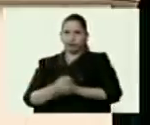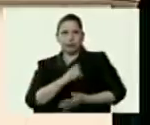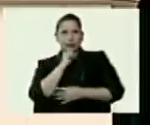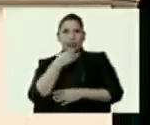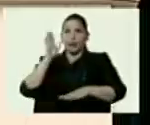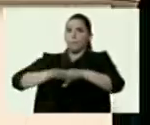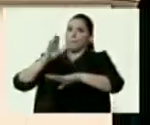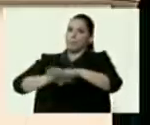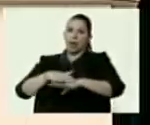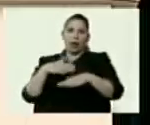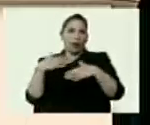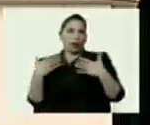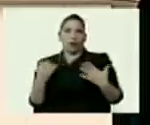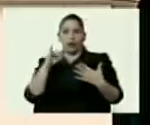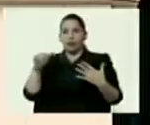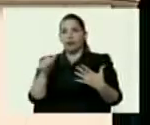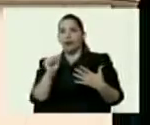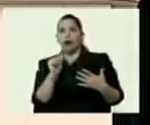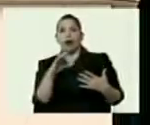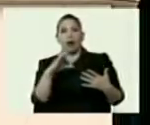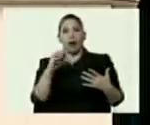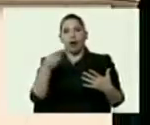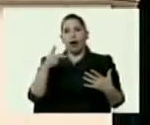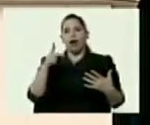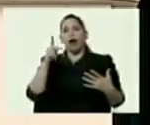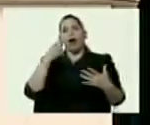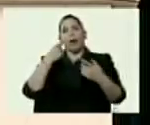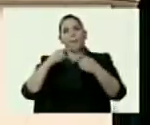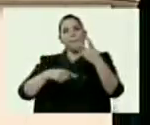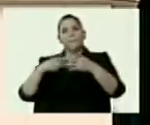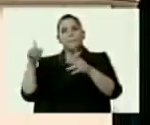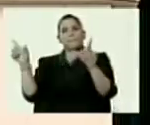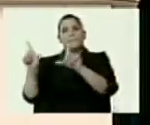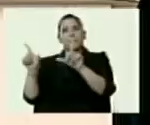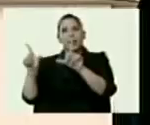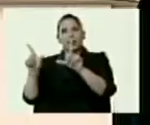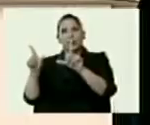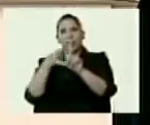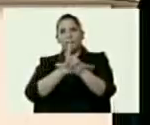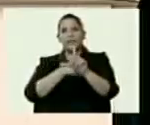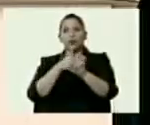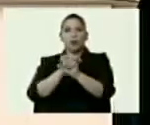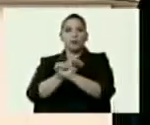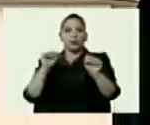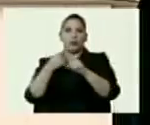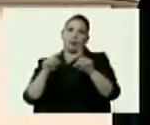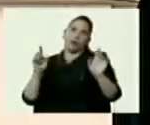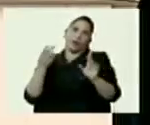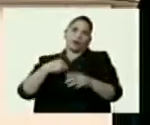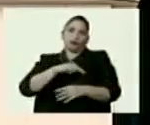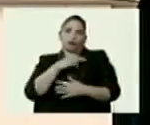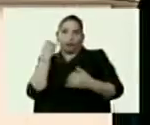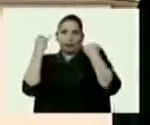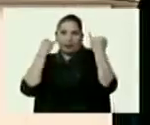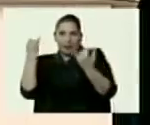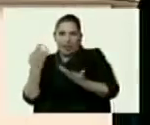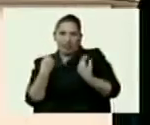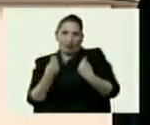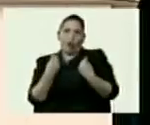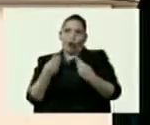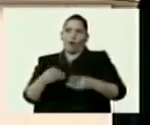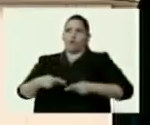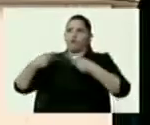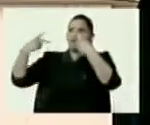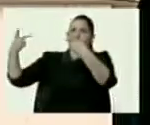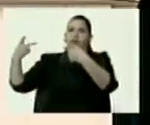en Jack Ryan, señores de Semana, y eso solamente pasa en Misión Imposible. Pero cuando un organismo de inteligencia va a mandar un documento